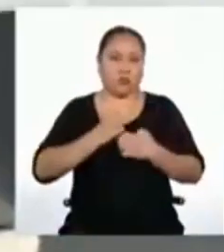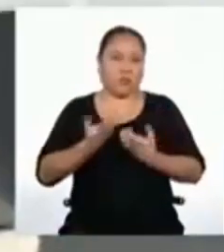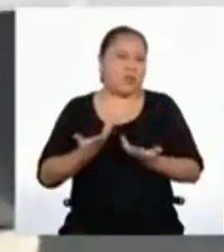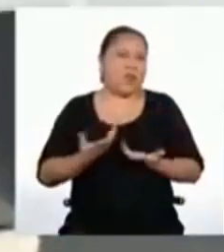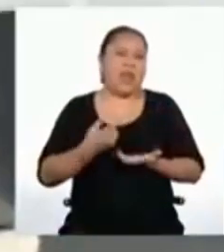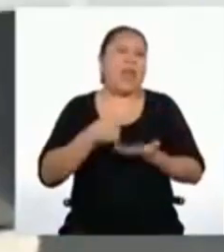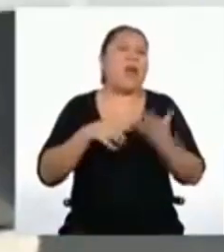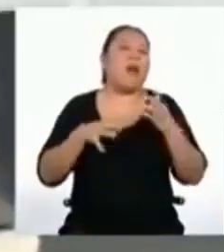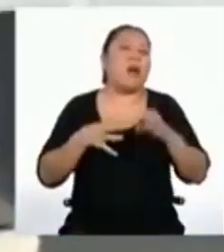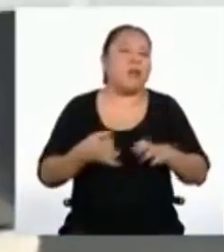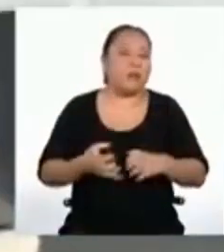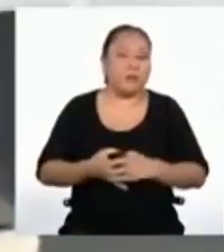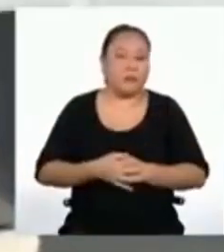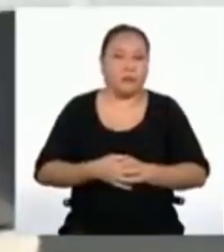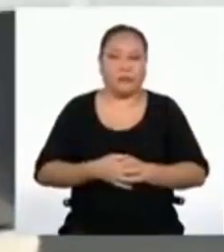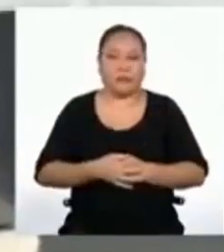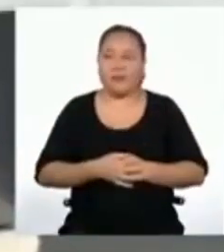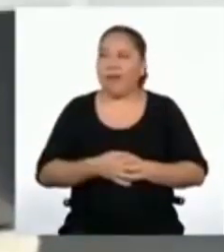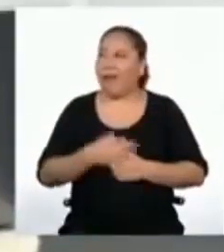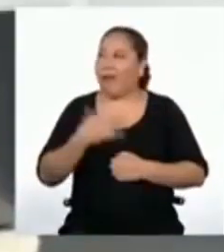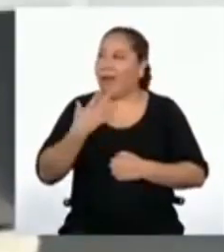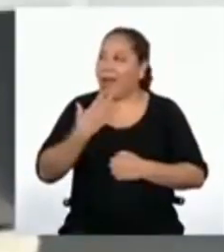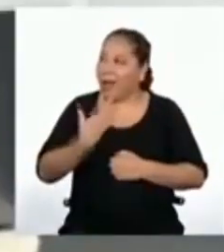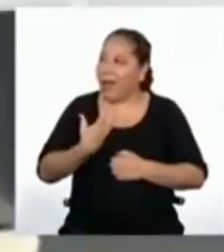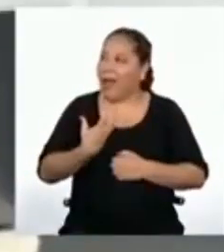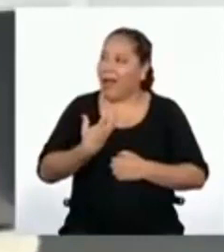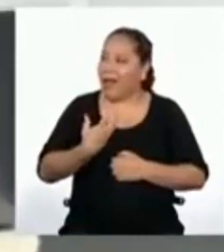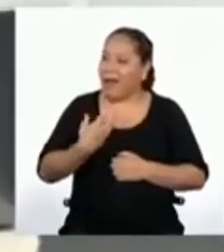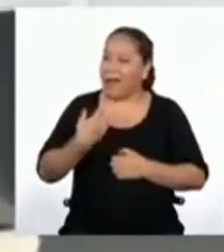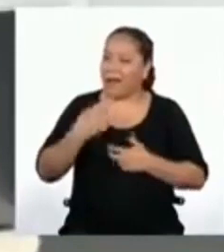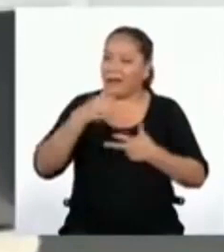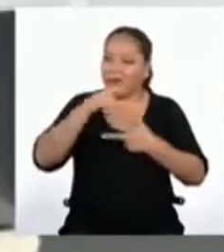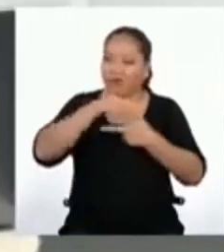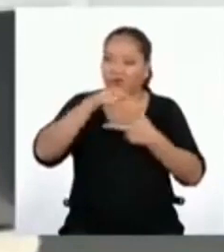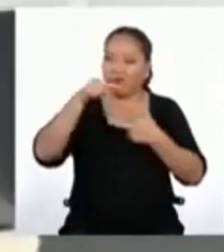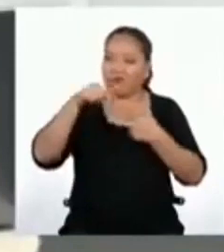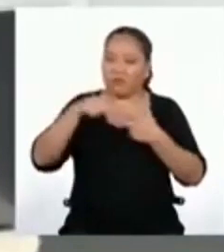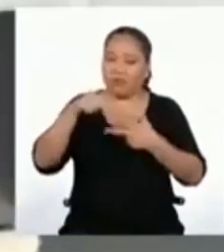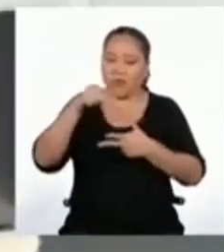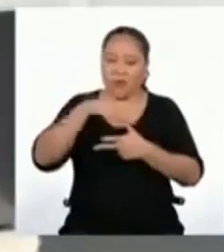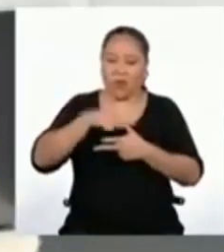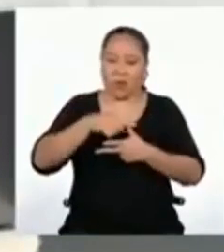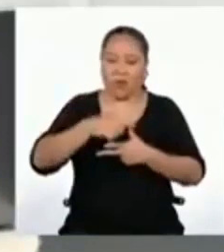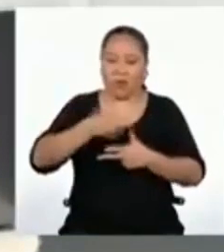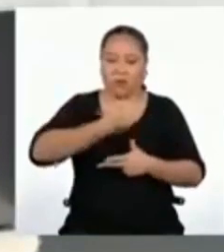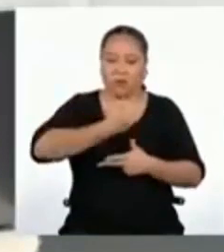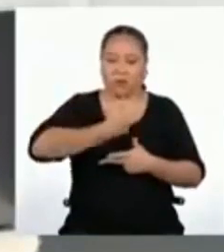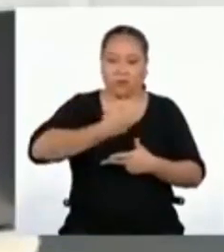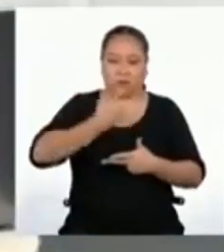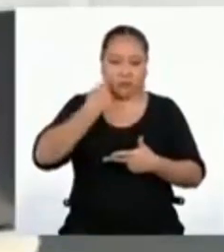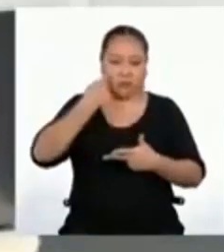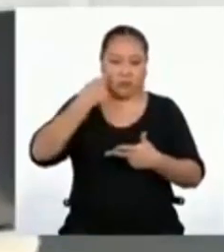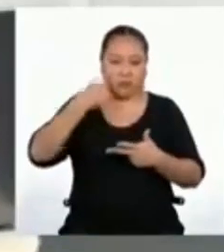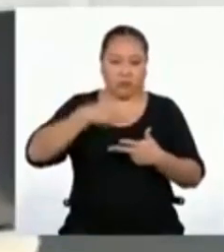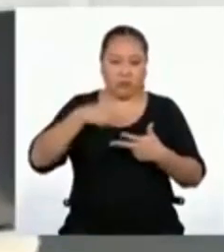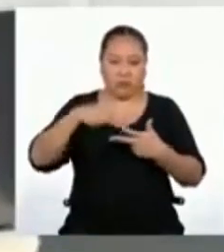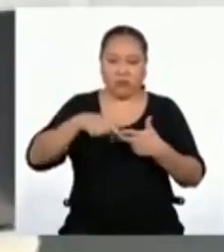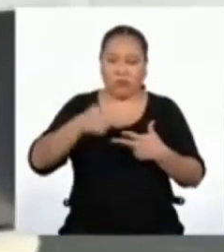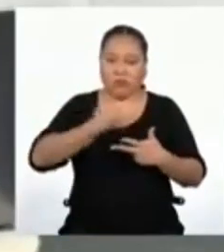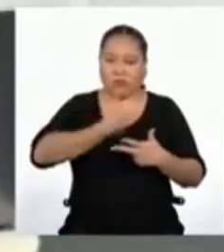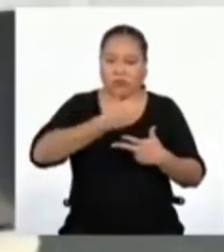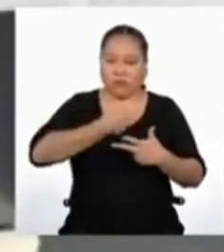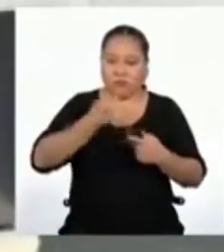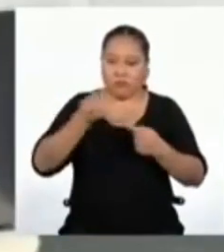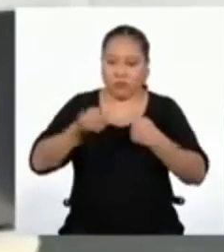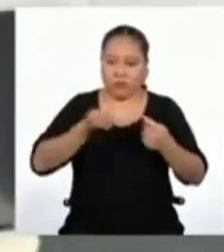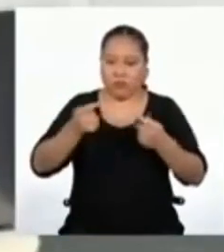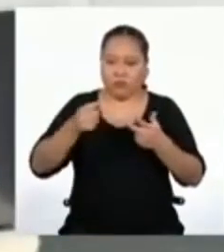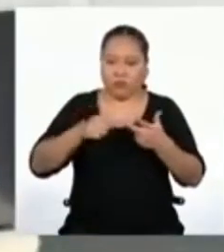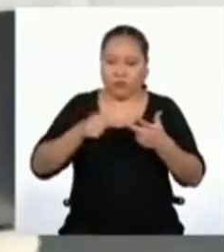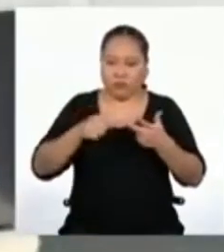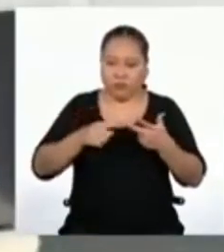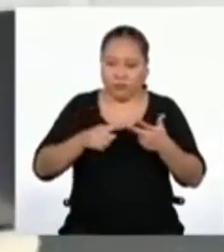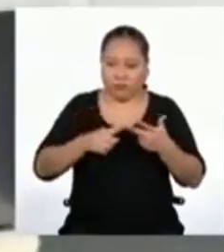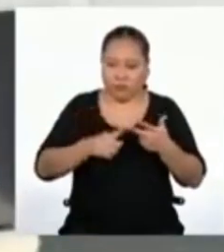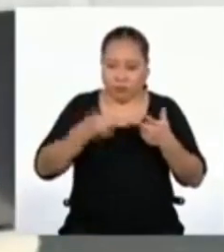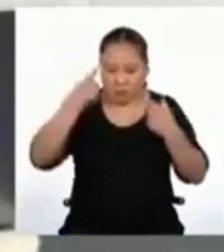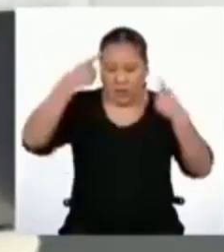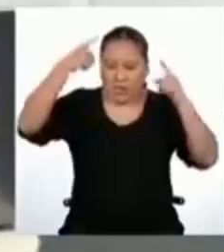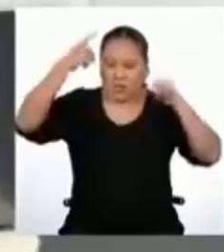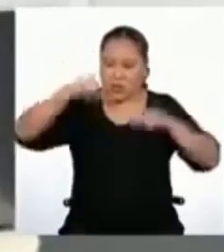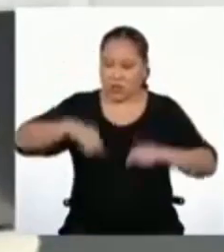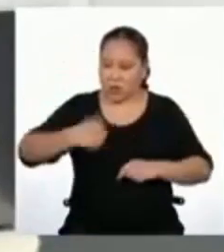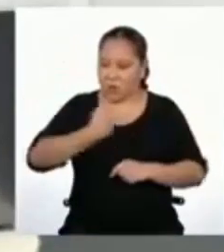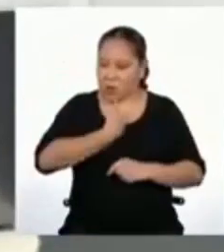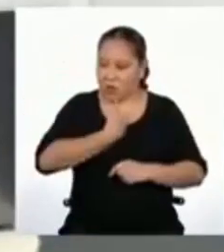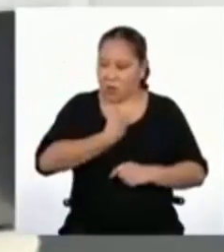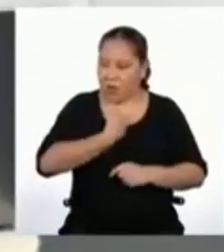¡Guau! Entonces la suma de autoconocimiento, autorregulación y autonomía nos